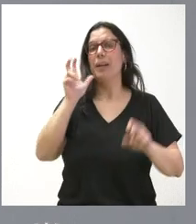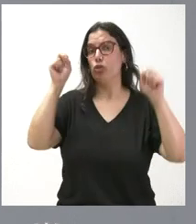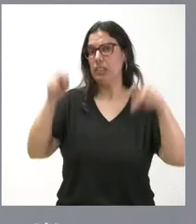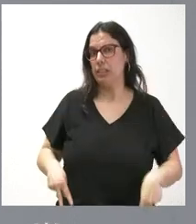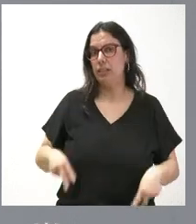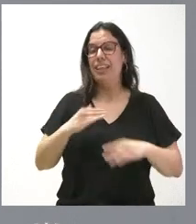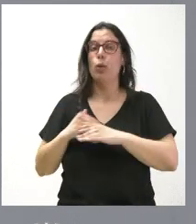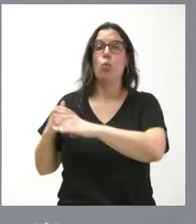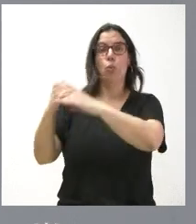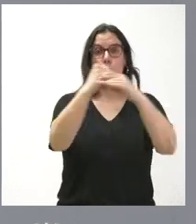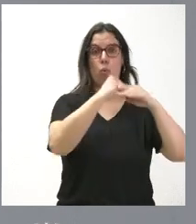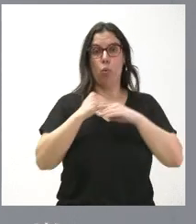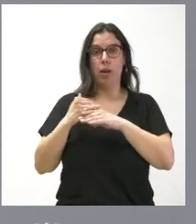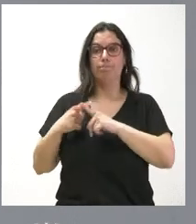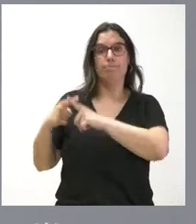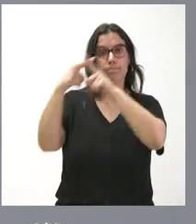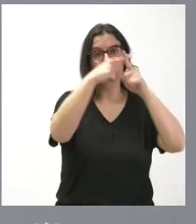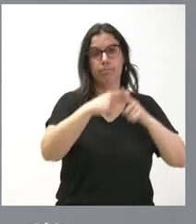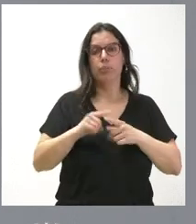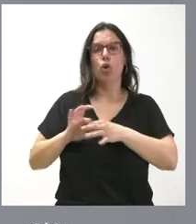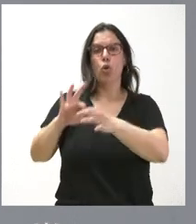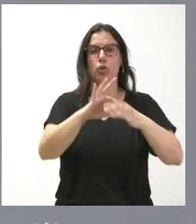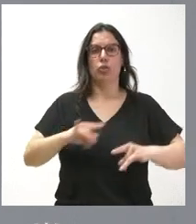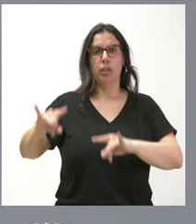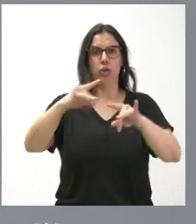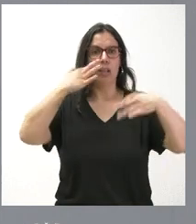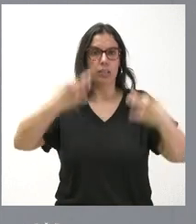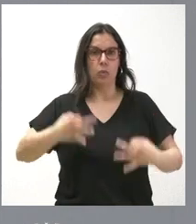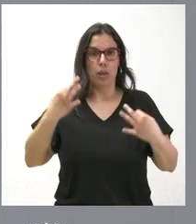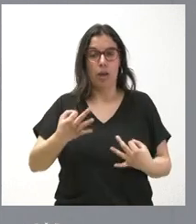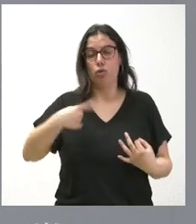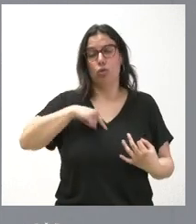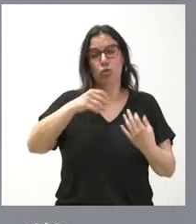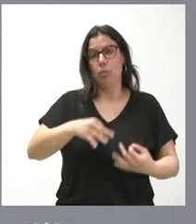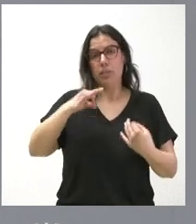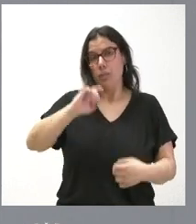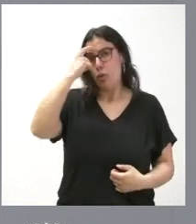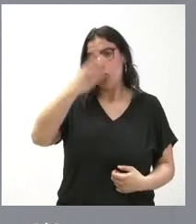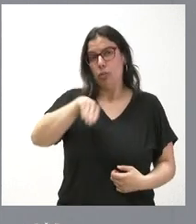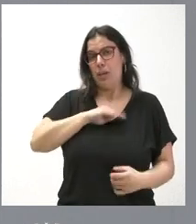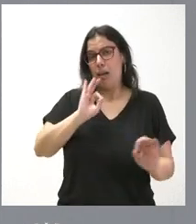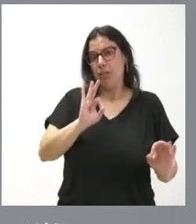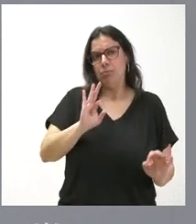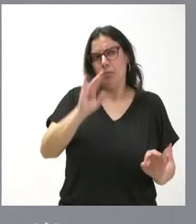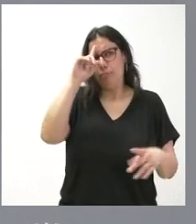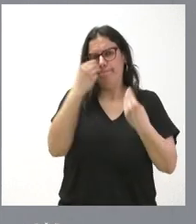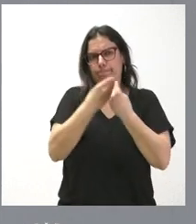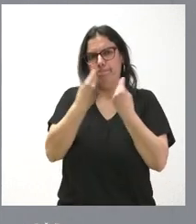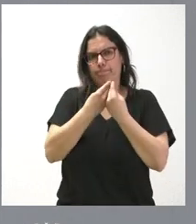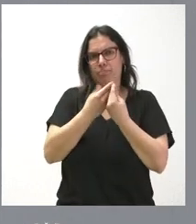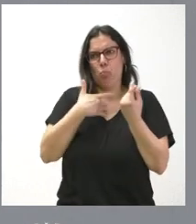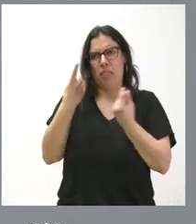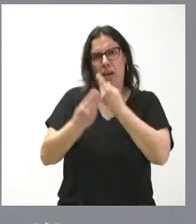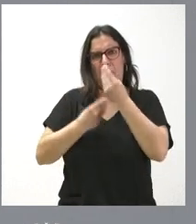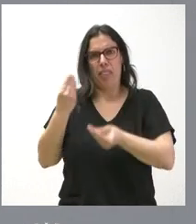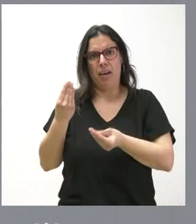en igualdad, una financiación que garantice la cohesión territorial. Es como hemos entendido siempre España. Y no entendemos que esto se pueda aplicar